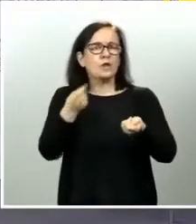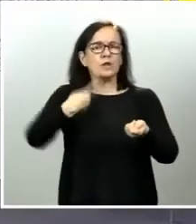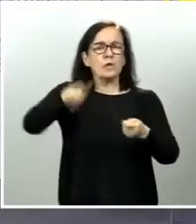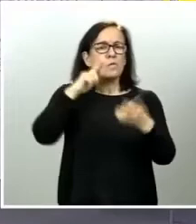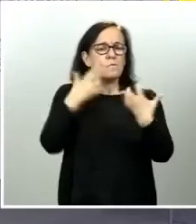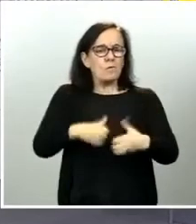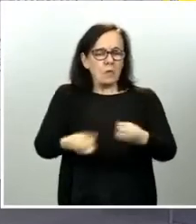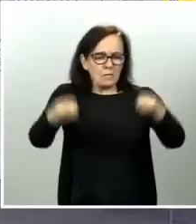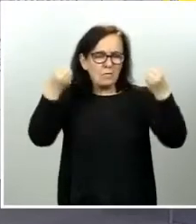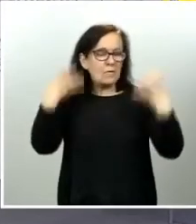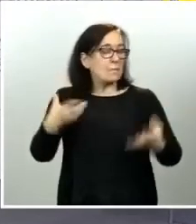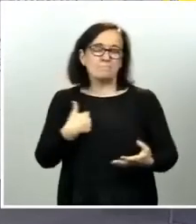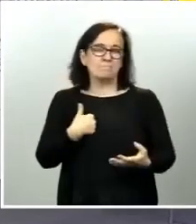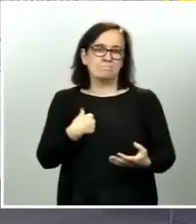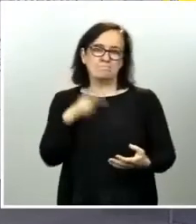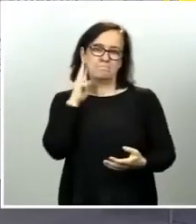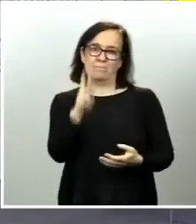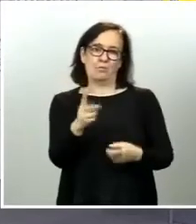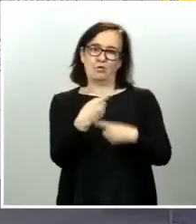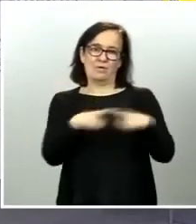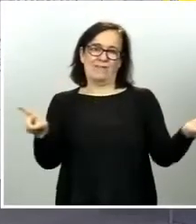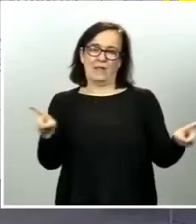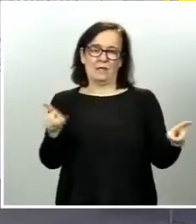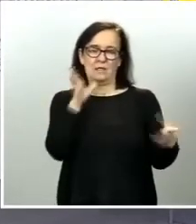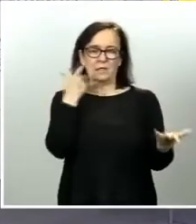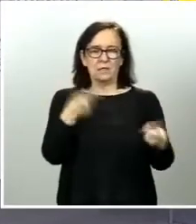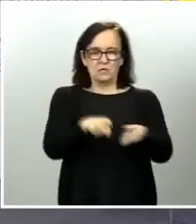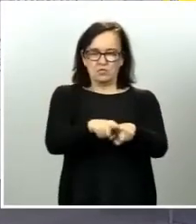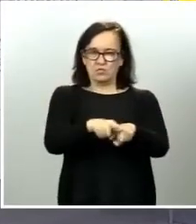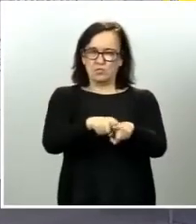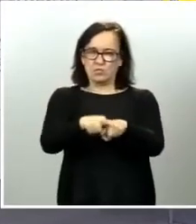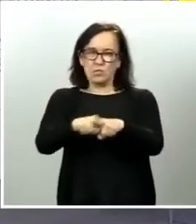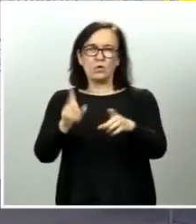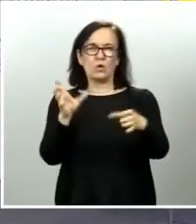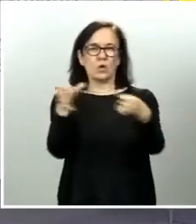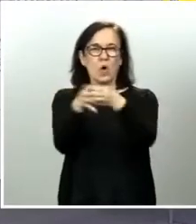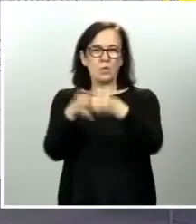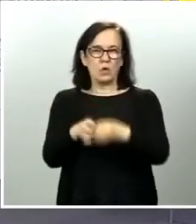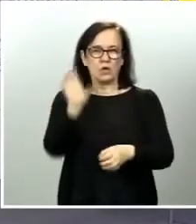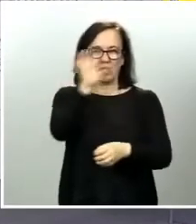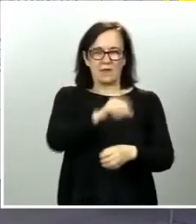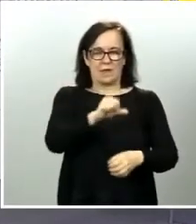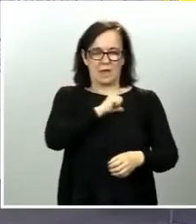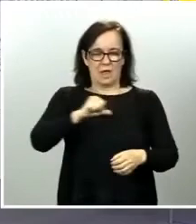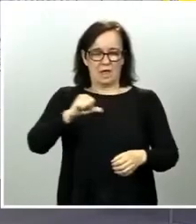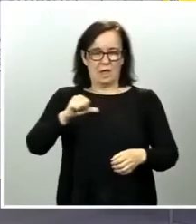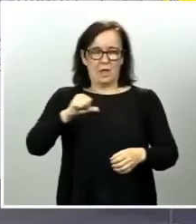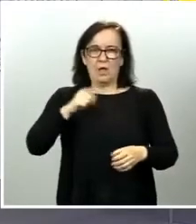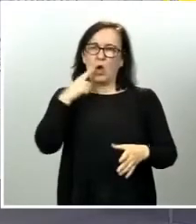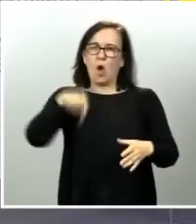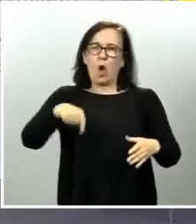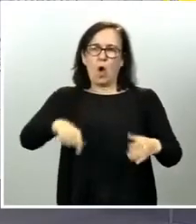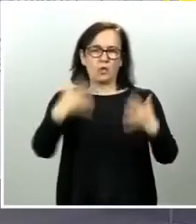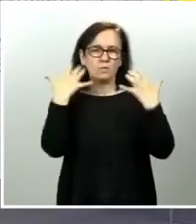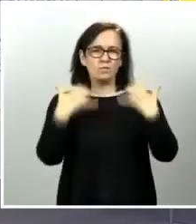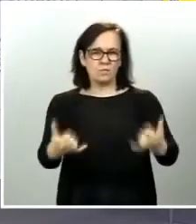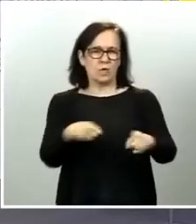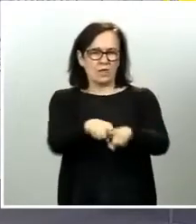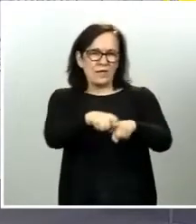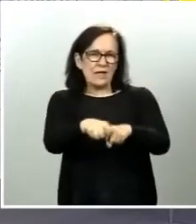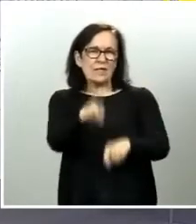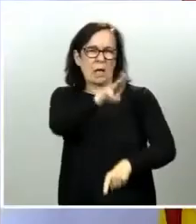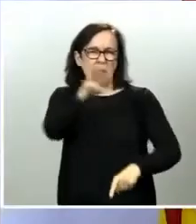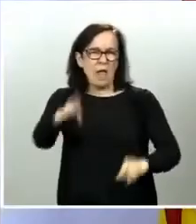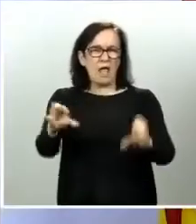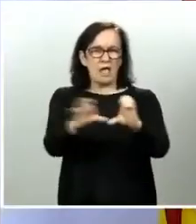vemos es otra cosa, lo que vemos es críticas durísimas de las comunidades, hoy hemos visto un pleno muy duro con críticas del PP, de Ciudadanos, de